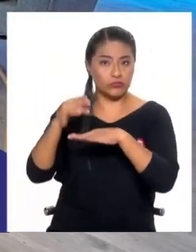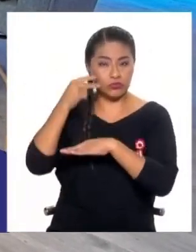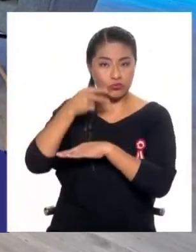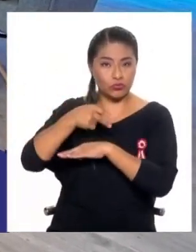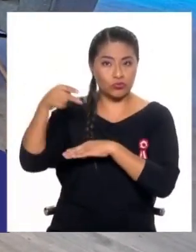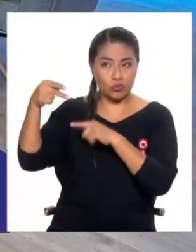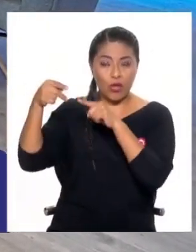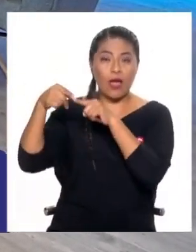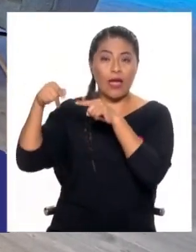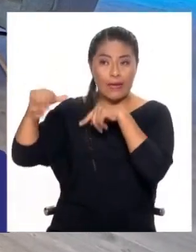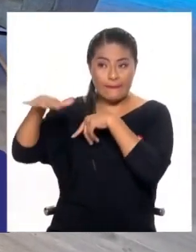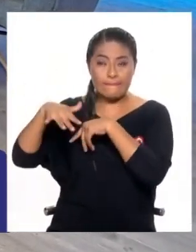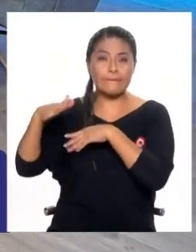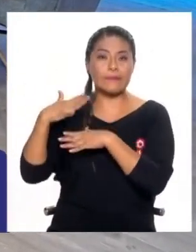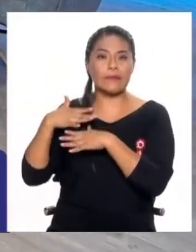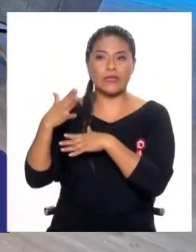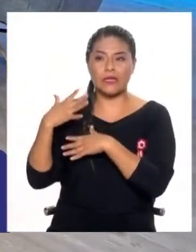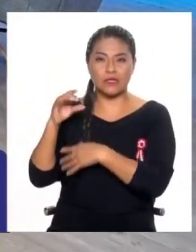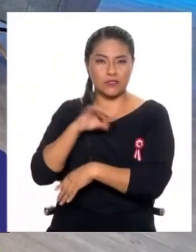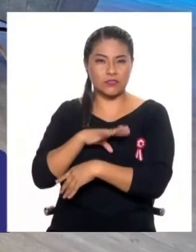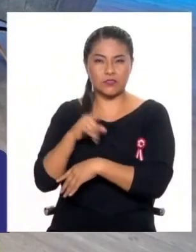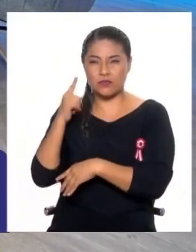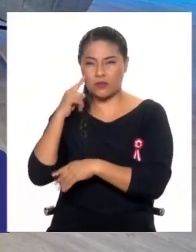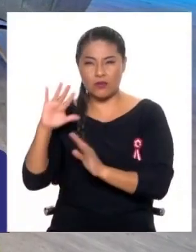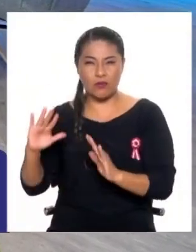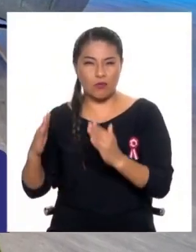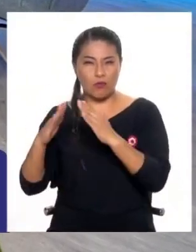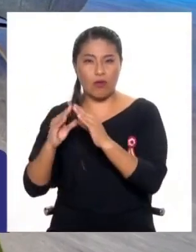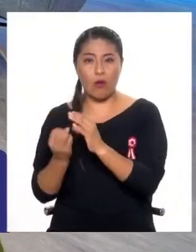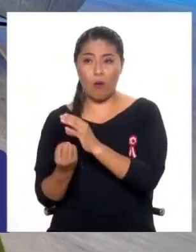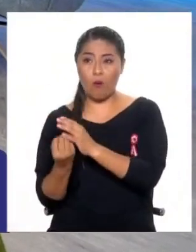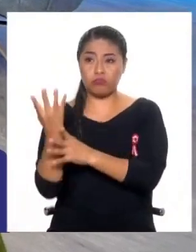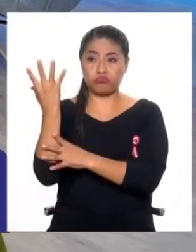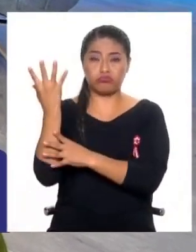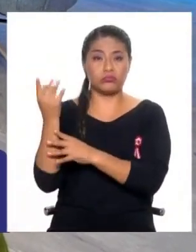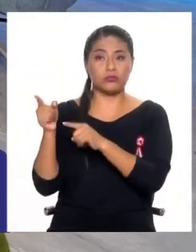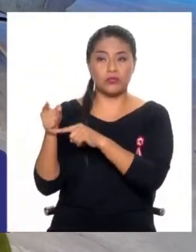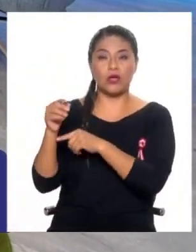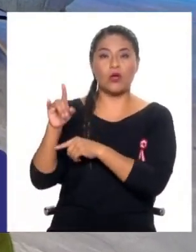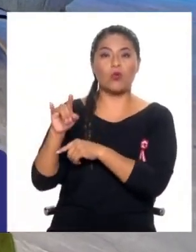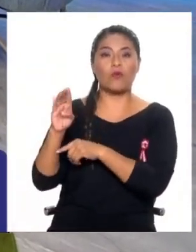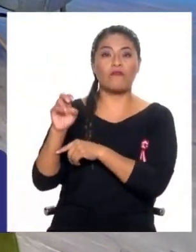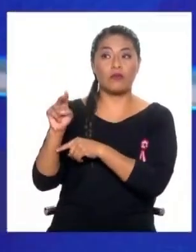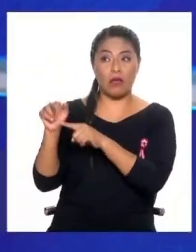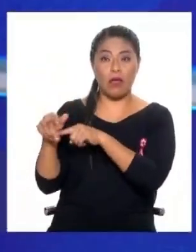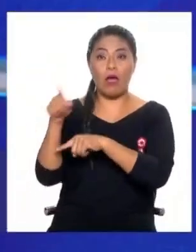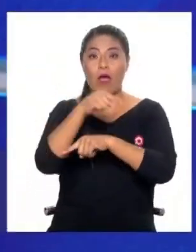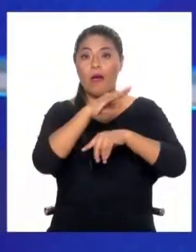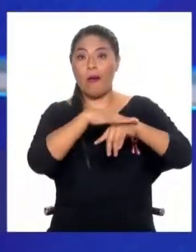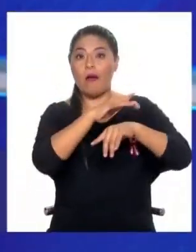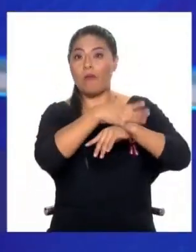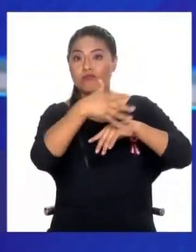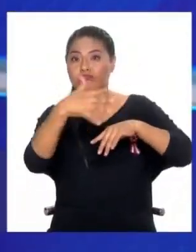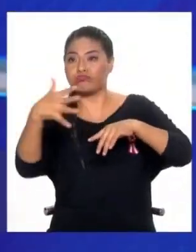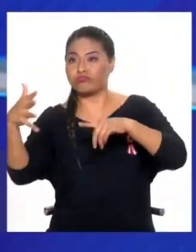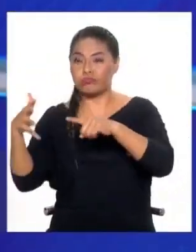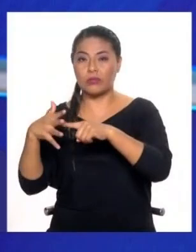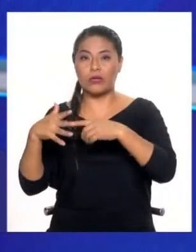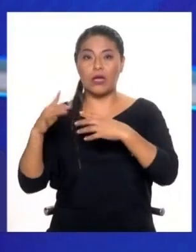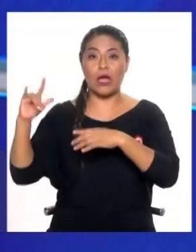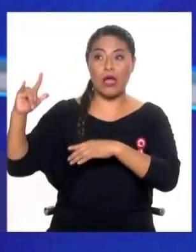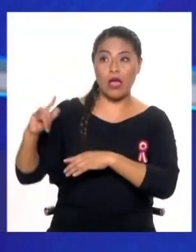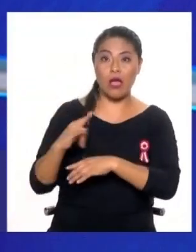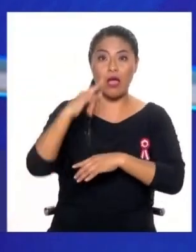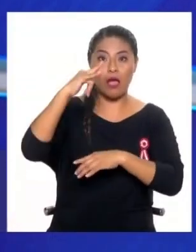están haciendo advertencias acerca de la probable erupción del volcán Ubinas que podría afectar, por ejemplo, el tráfico aéreo.